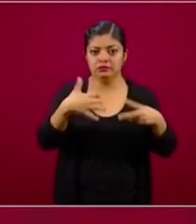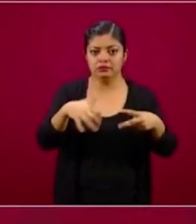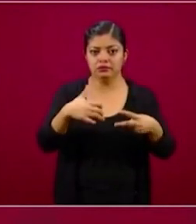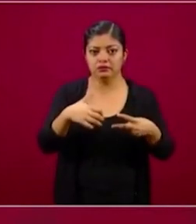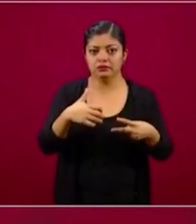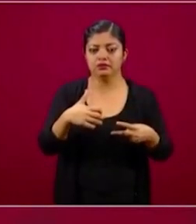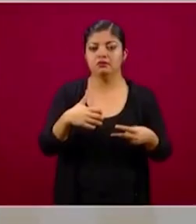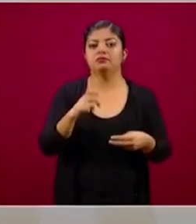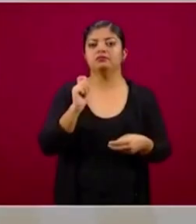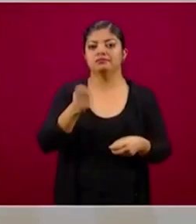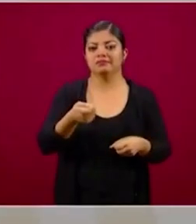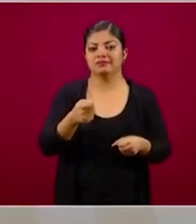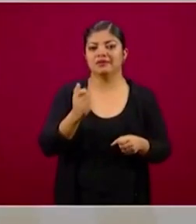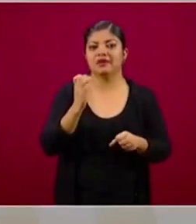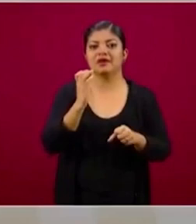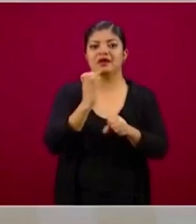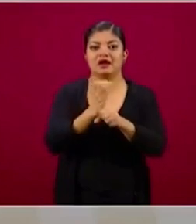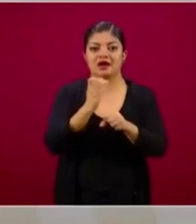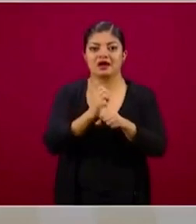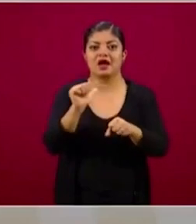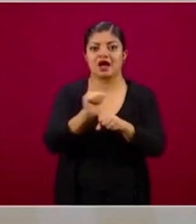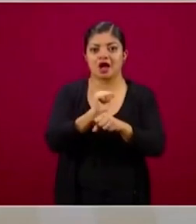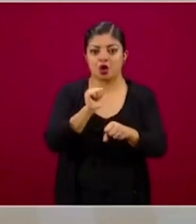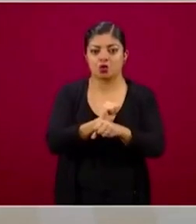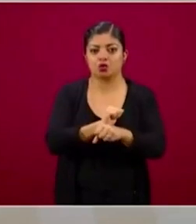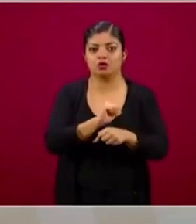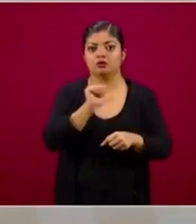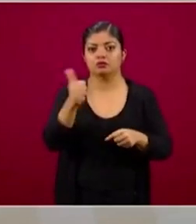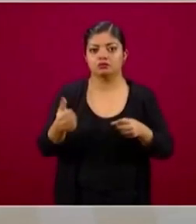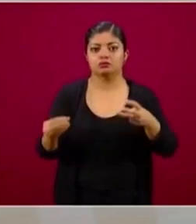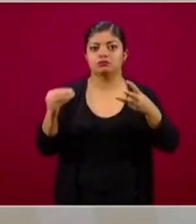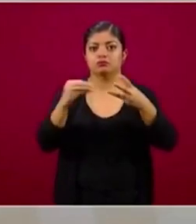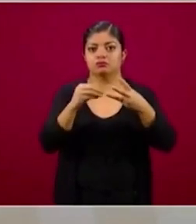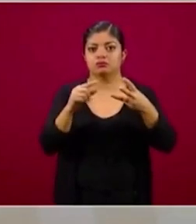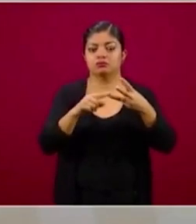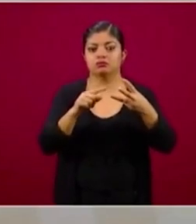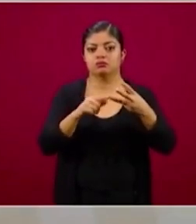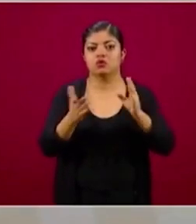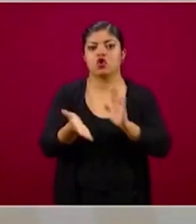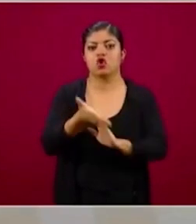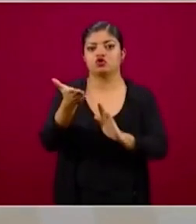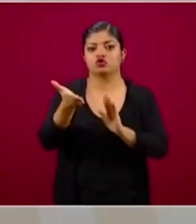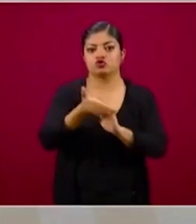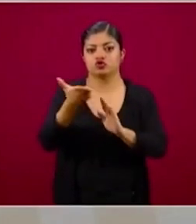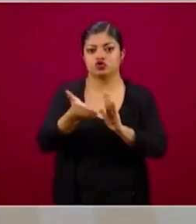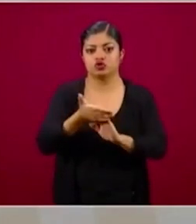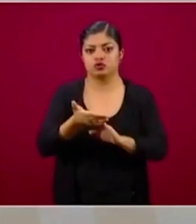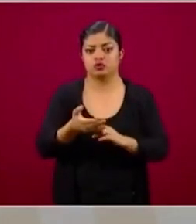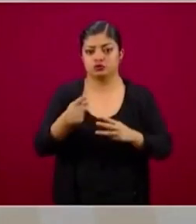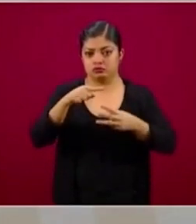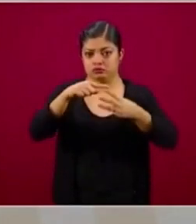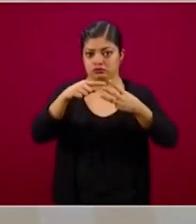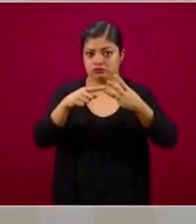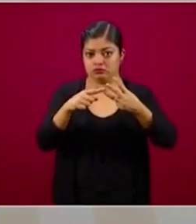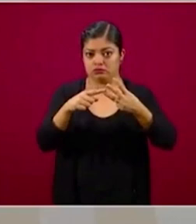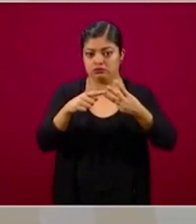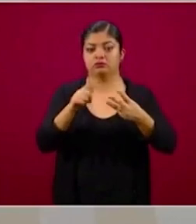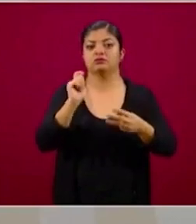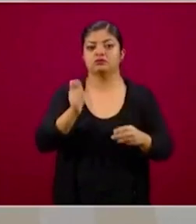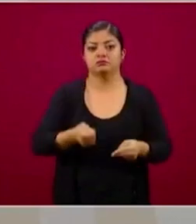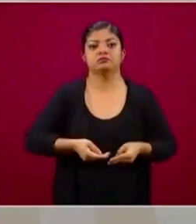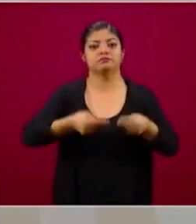de equipo de transporte y se agrega construcción. Entonces, son tres